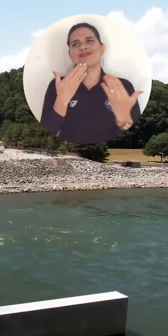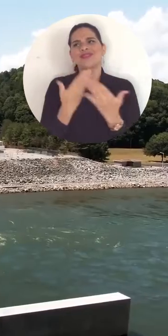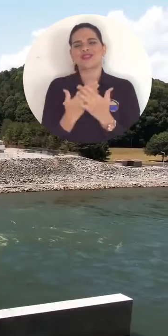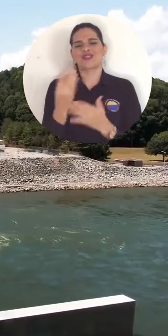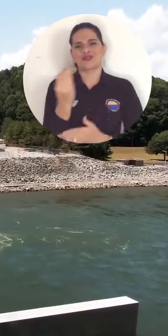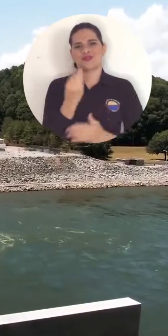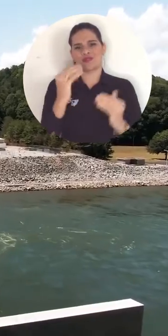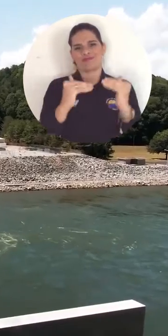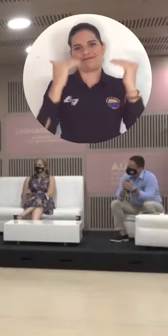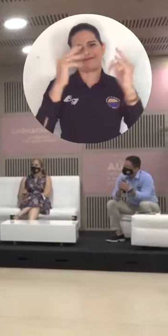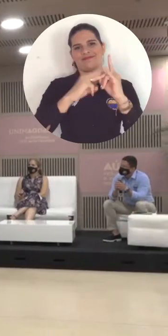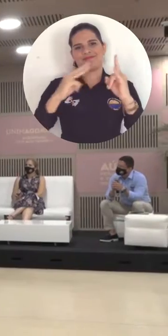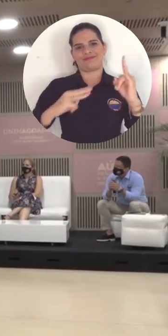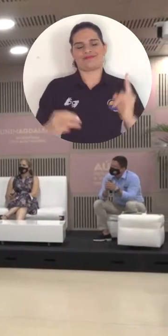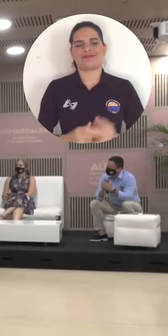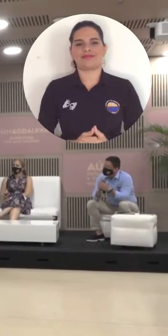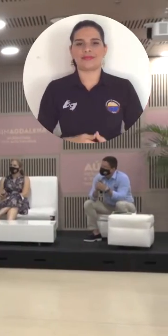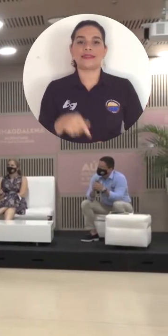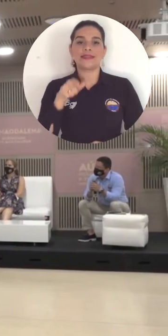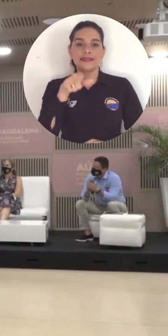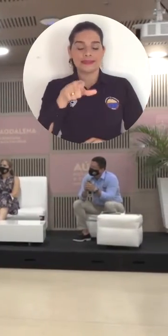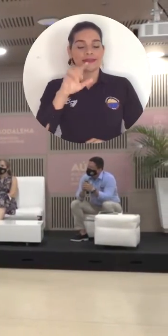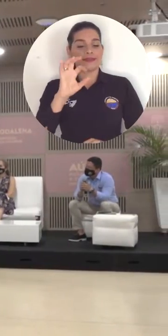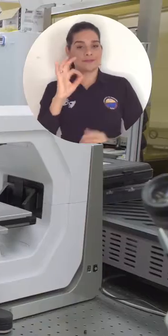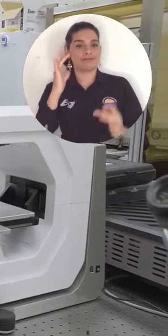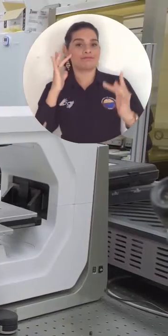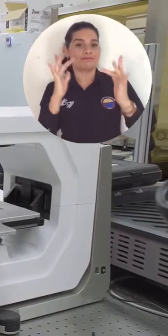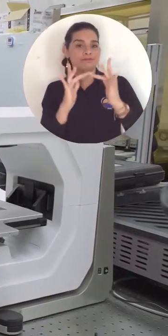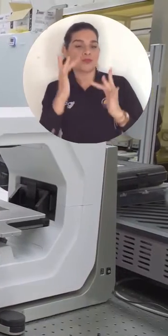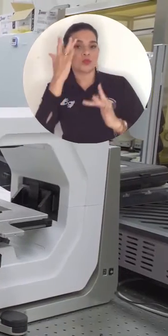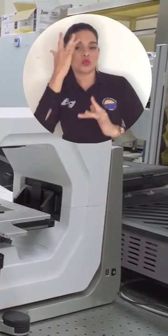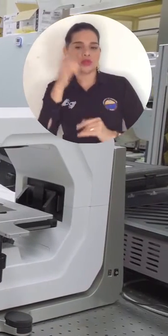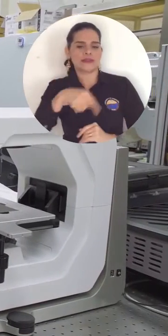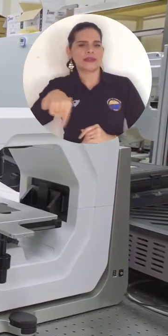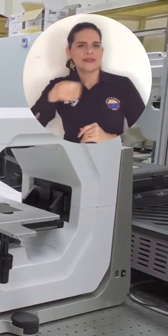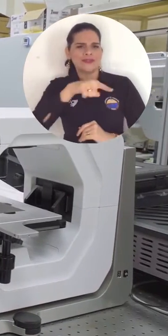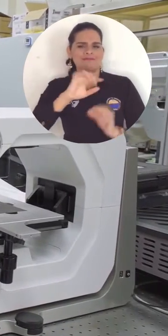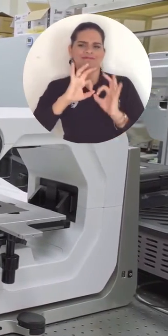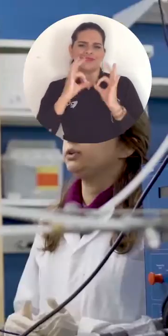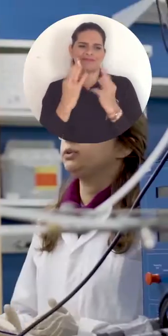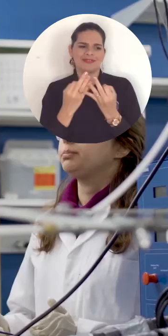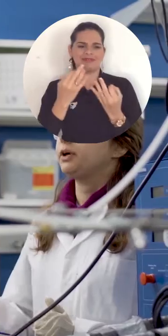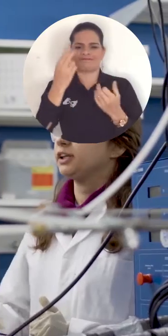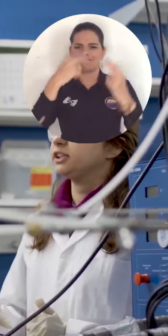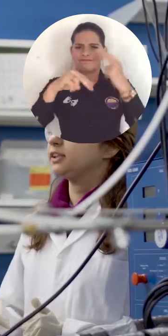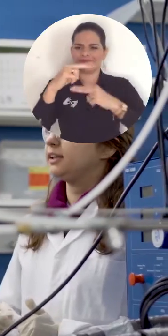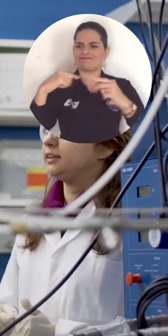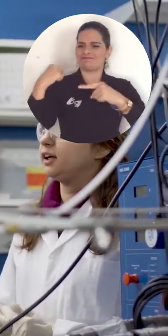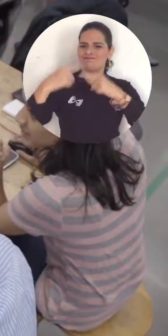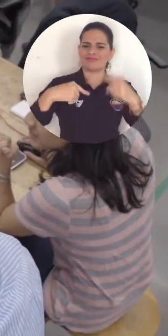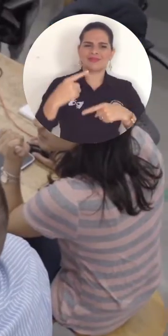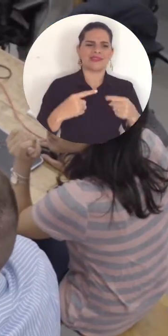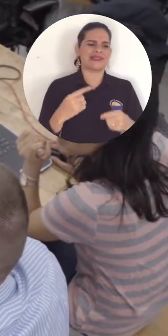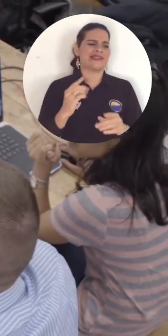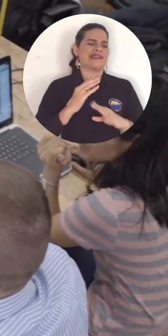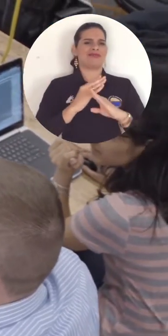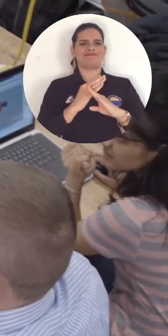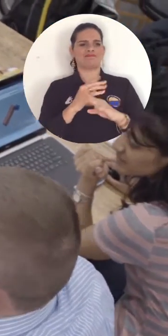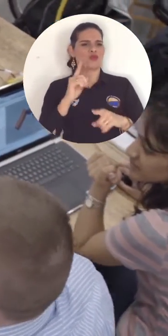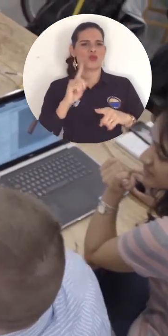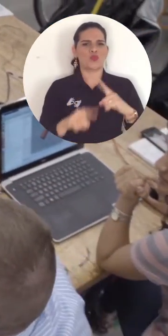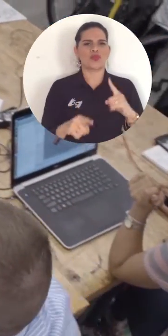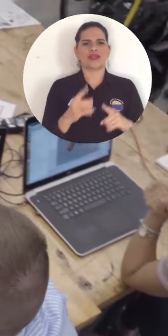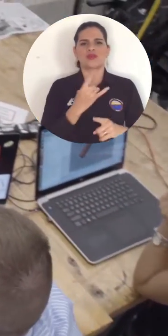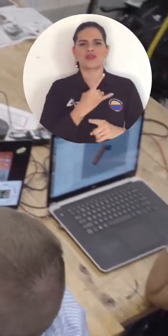requiere y demanda. El Doctorado en Ingeniería contribuirá a la generación de conocimiento científico y el desarrollo tecnológico a partir de la